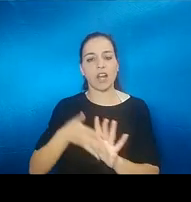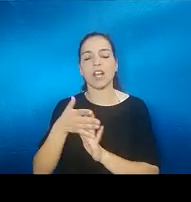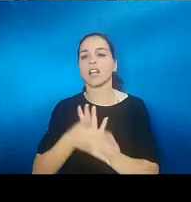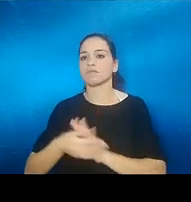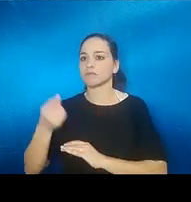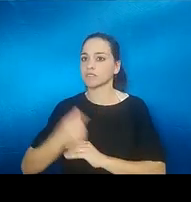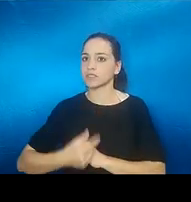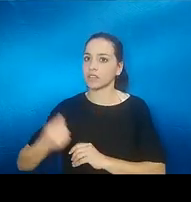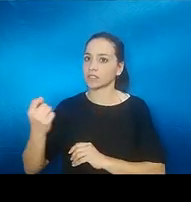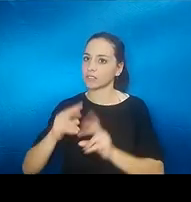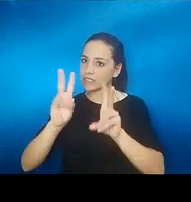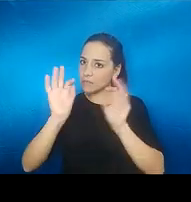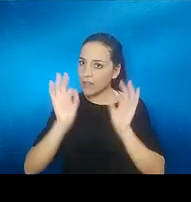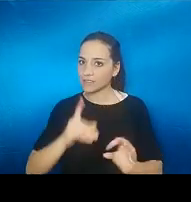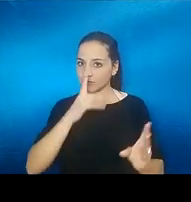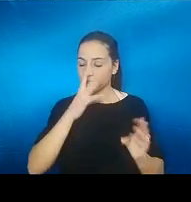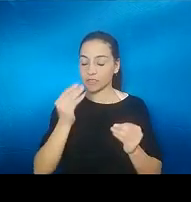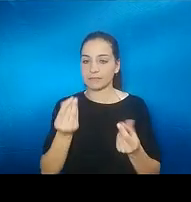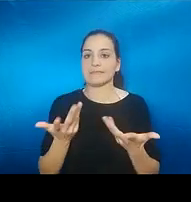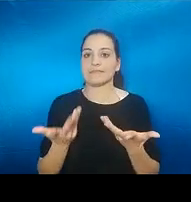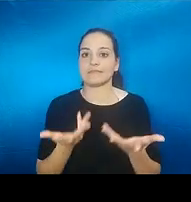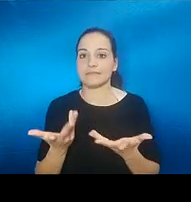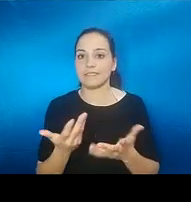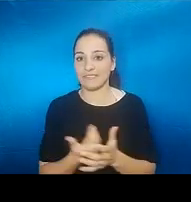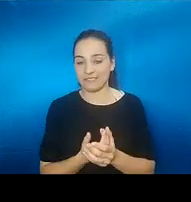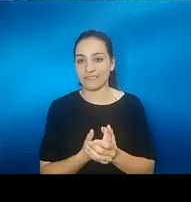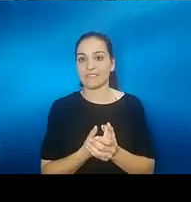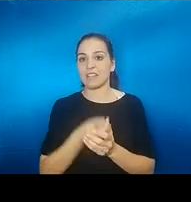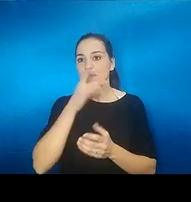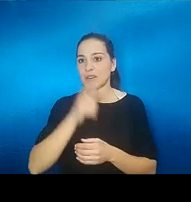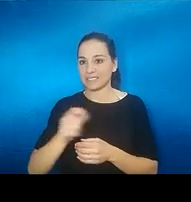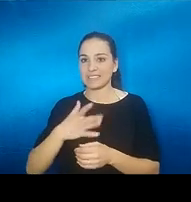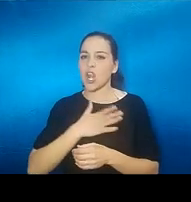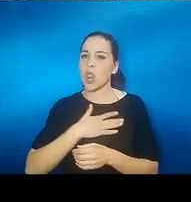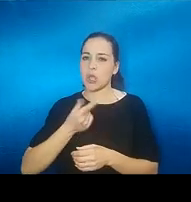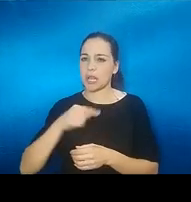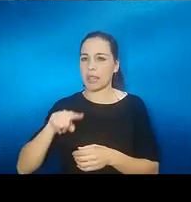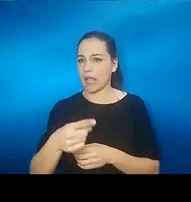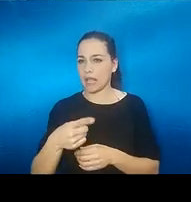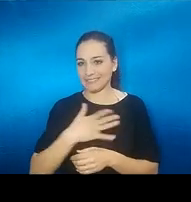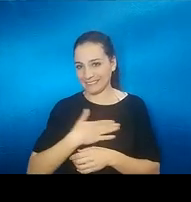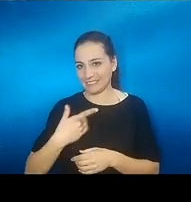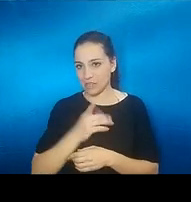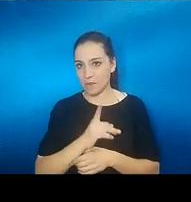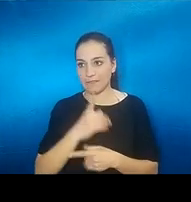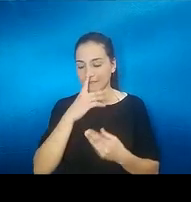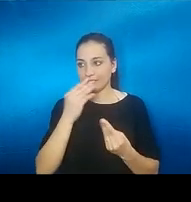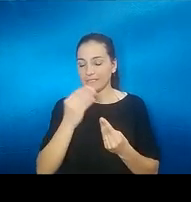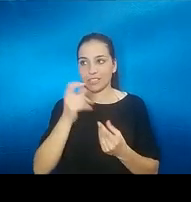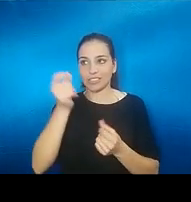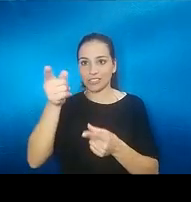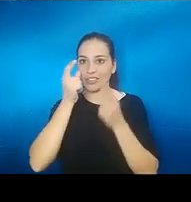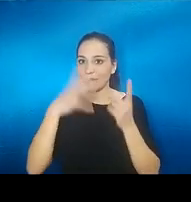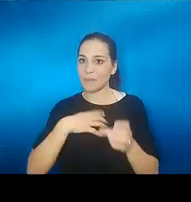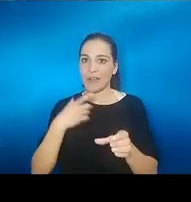y es difícil o sea y la gente no lo hace por dañar ni muchísimo menos pero hay veces que dices madre mía es que no se dan cuenta que yo